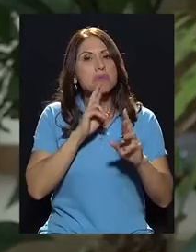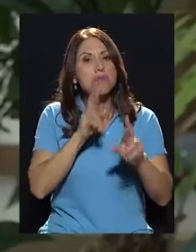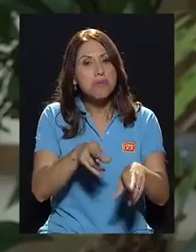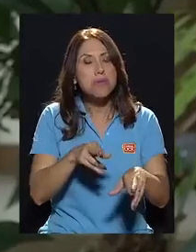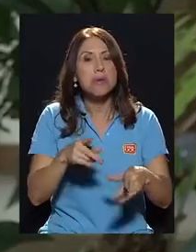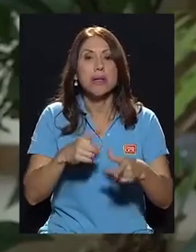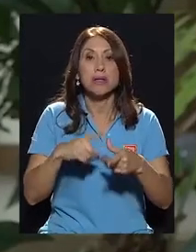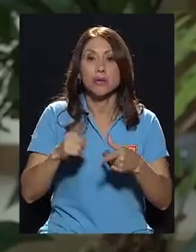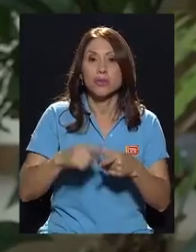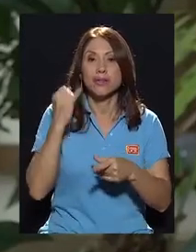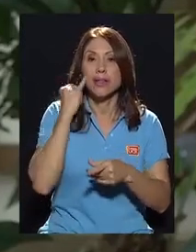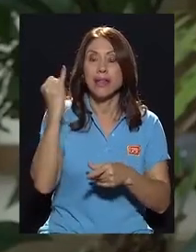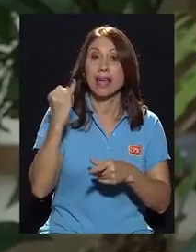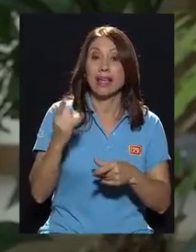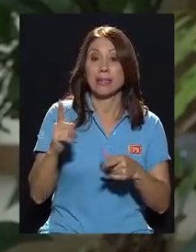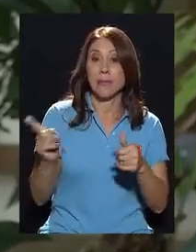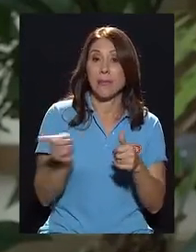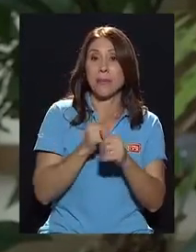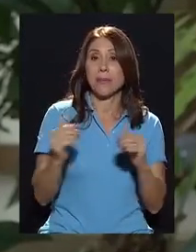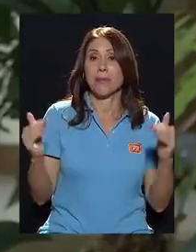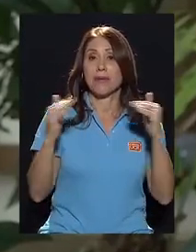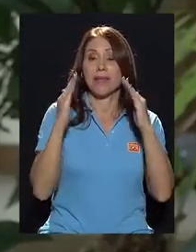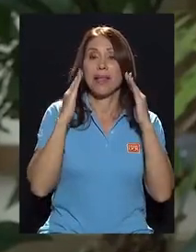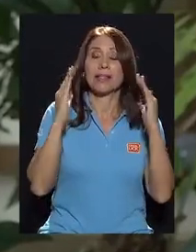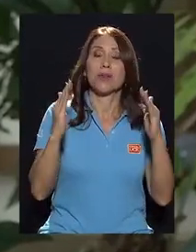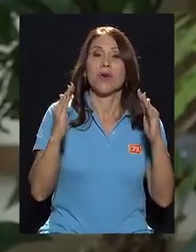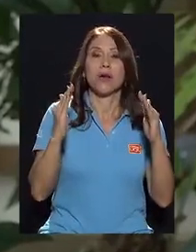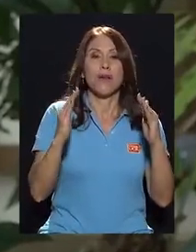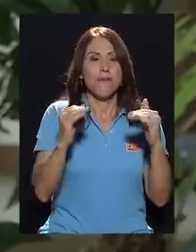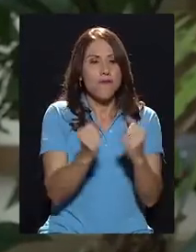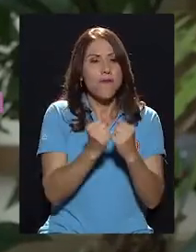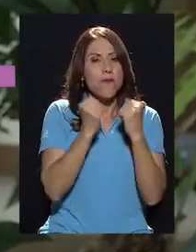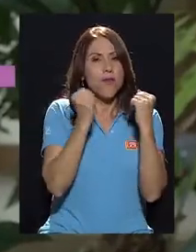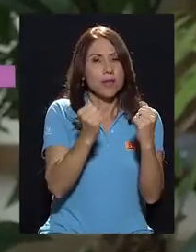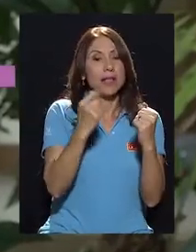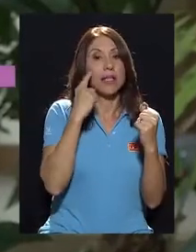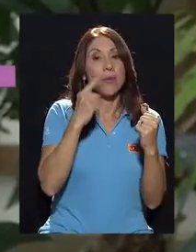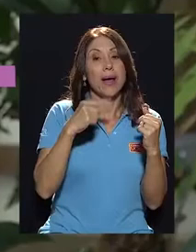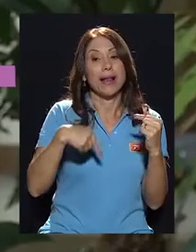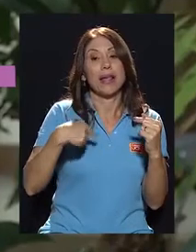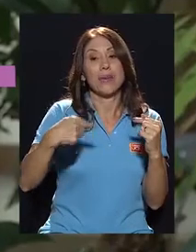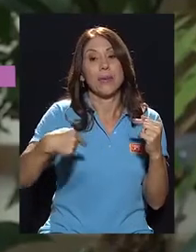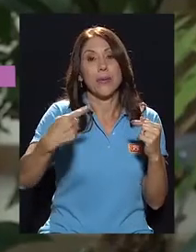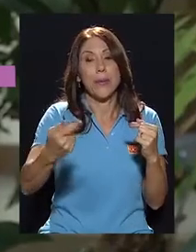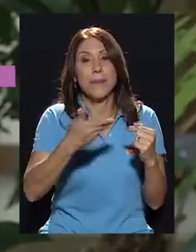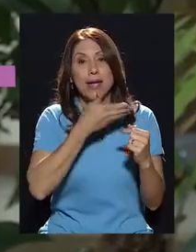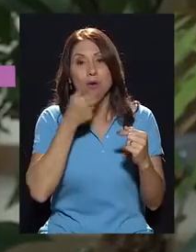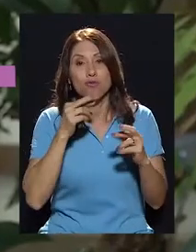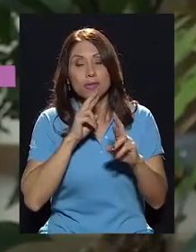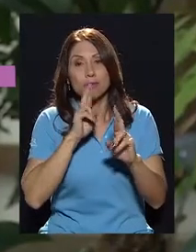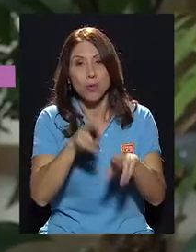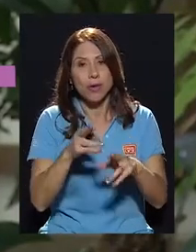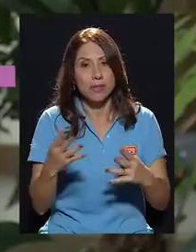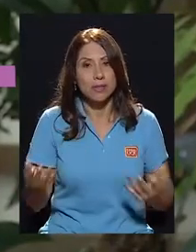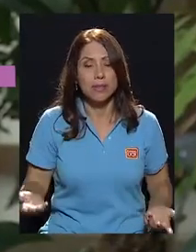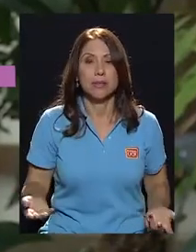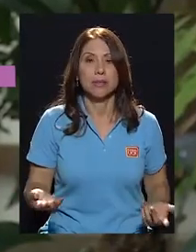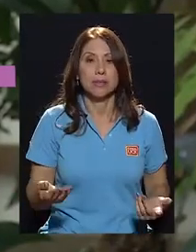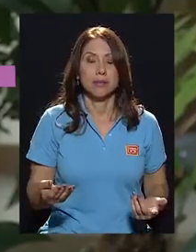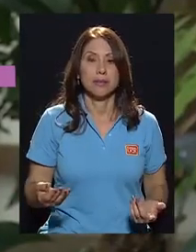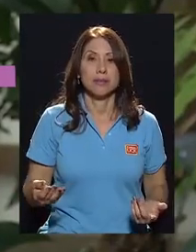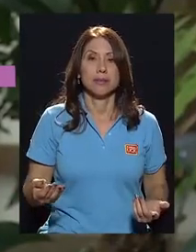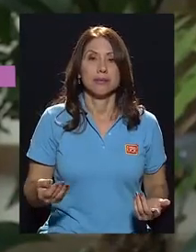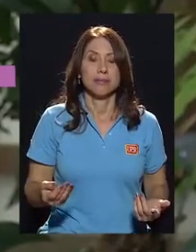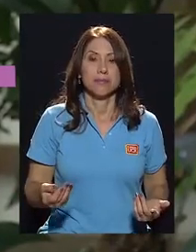buena respuesta, entonces la idea es fortalecer el primer nivel de atención para que dé una mejor respuesta, que